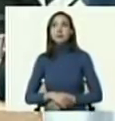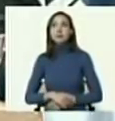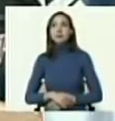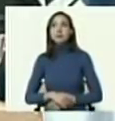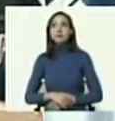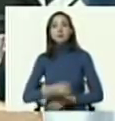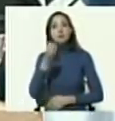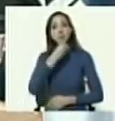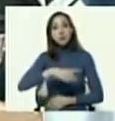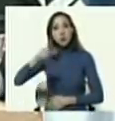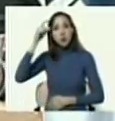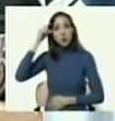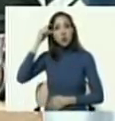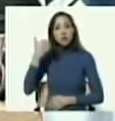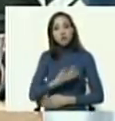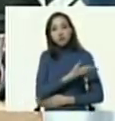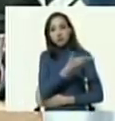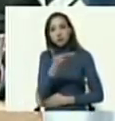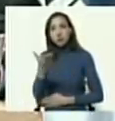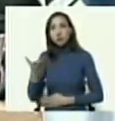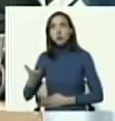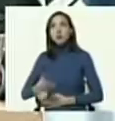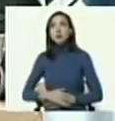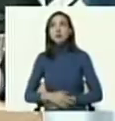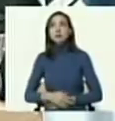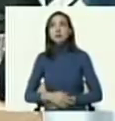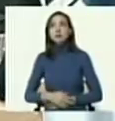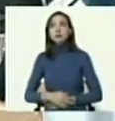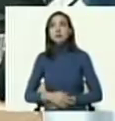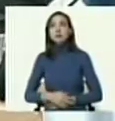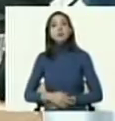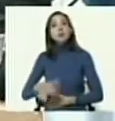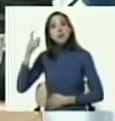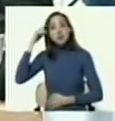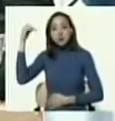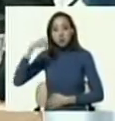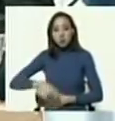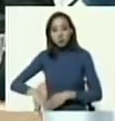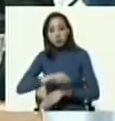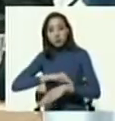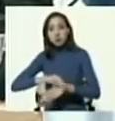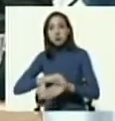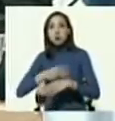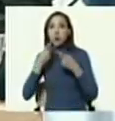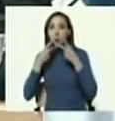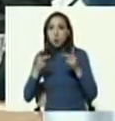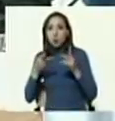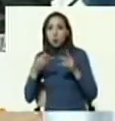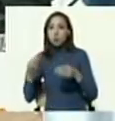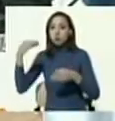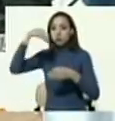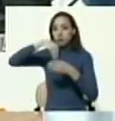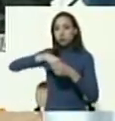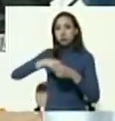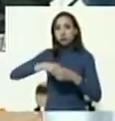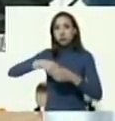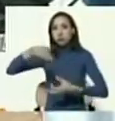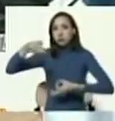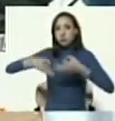Buenos días, vengan todos ustedes. El día de hoy el Ministerio Público, dentro del balance que siempre